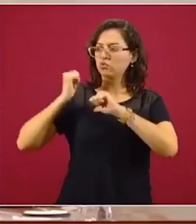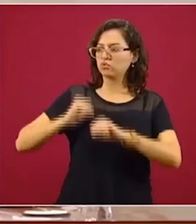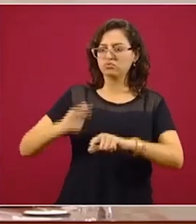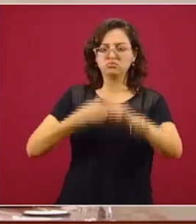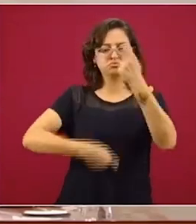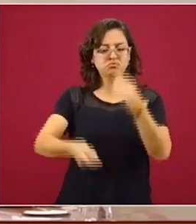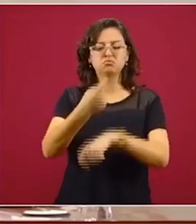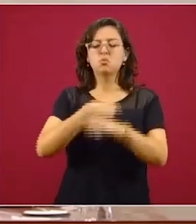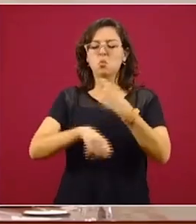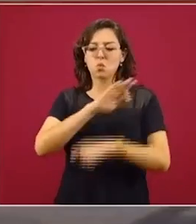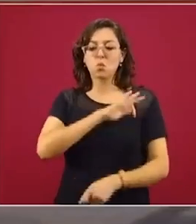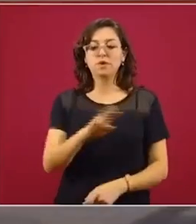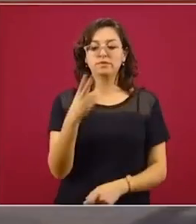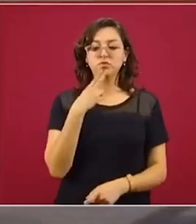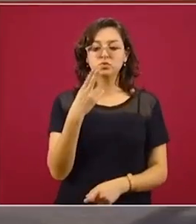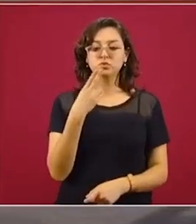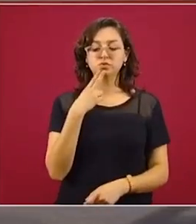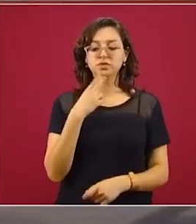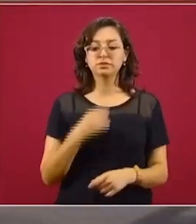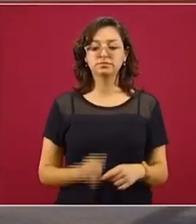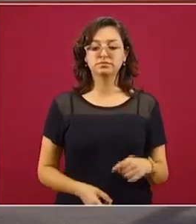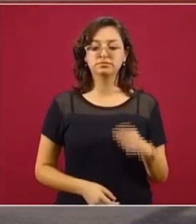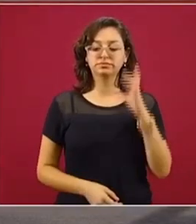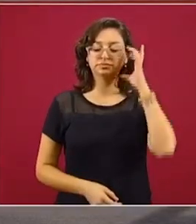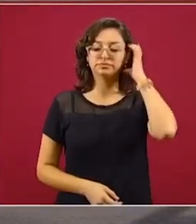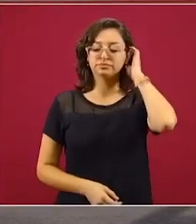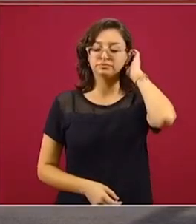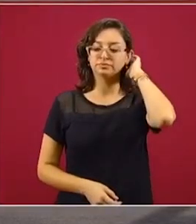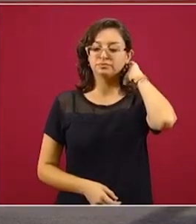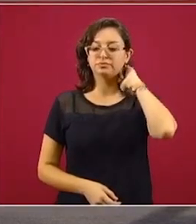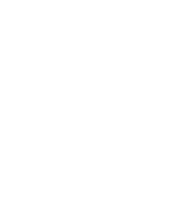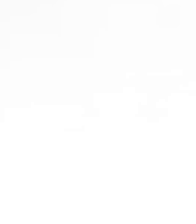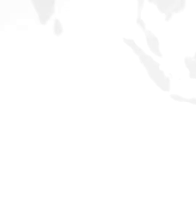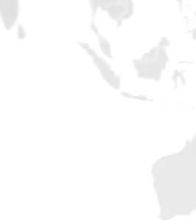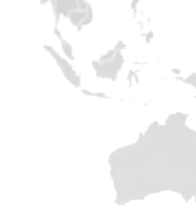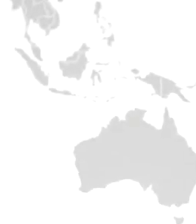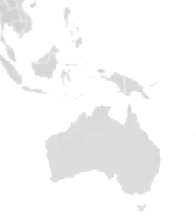ante cualquier autoridad, ante cualquier trámite.